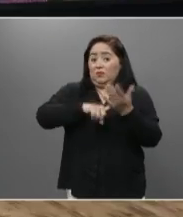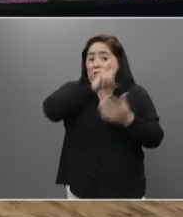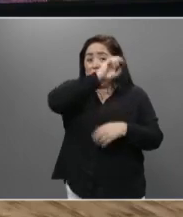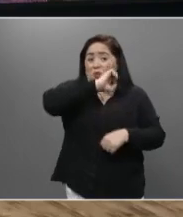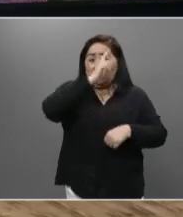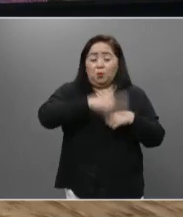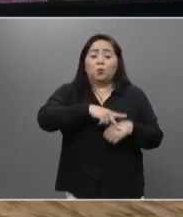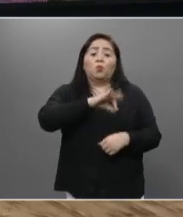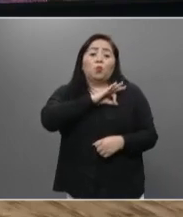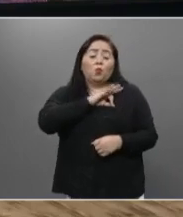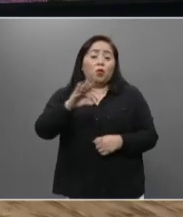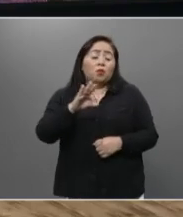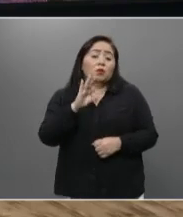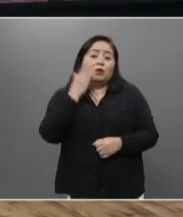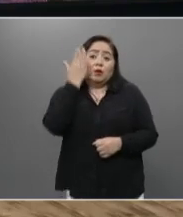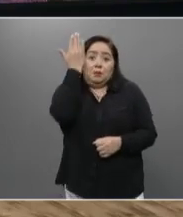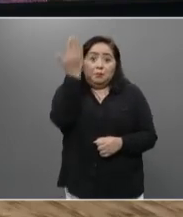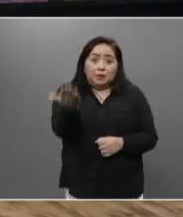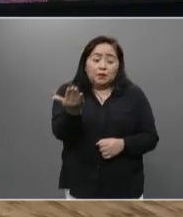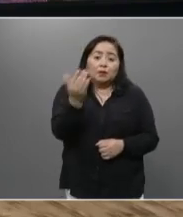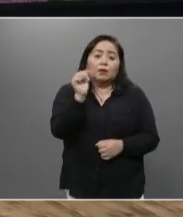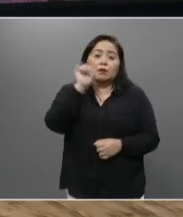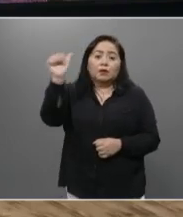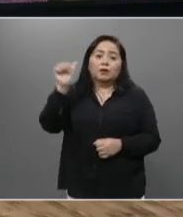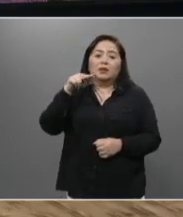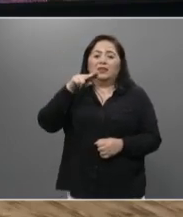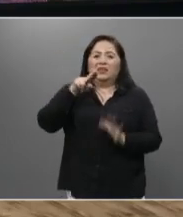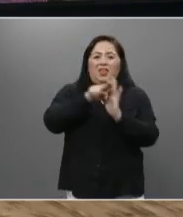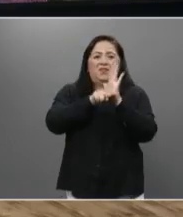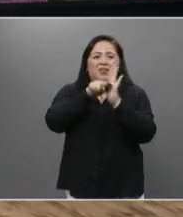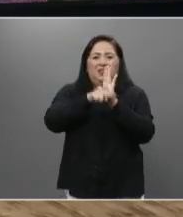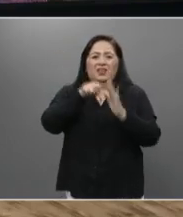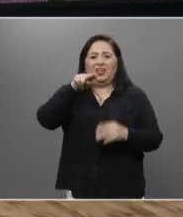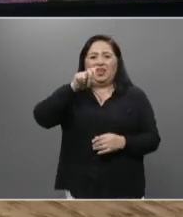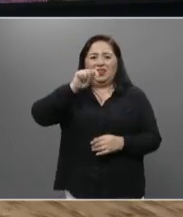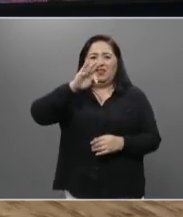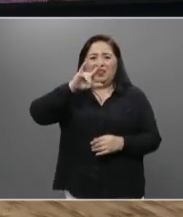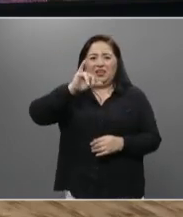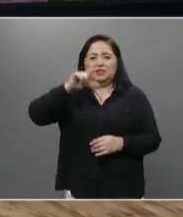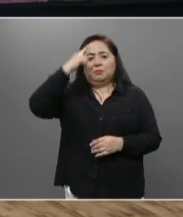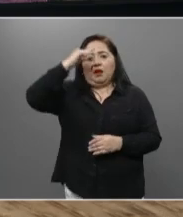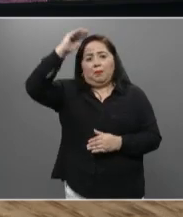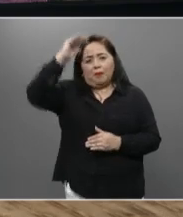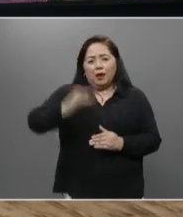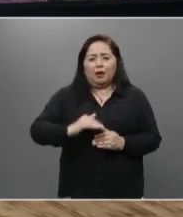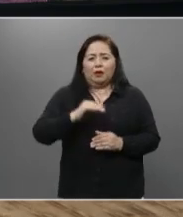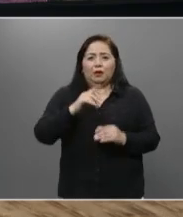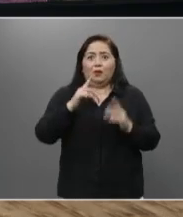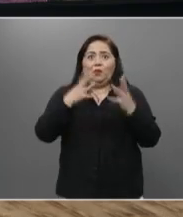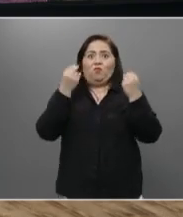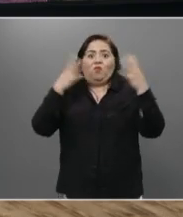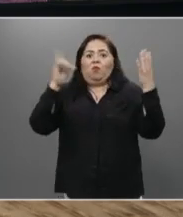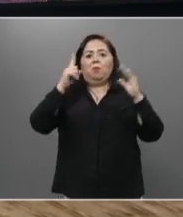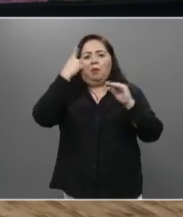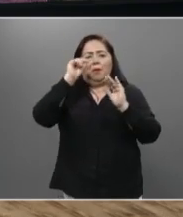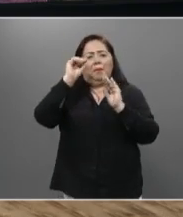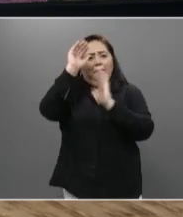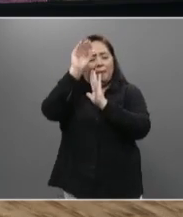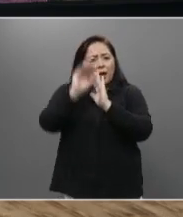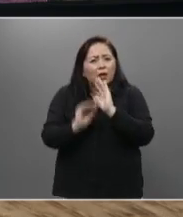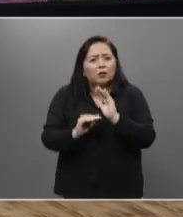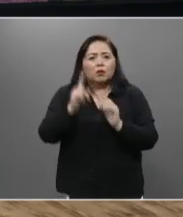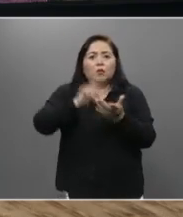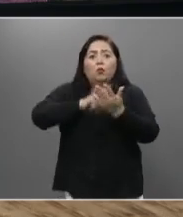Europa es muy probable que le pida a Netflix transmitir en baja resolución o en una resolución menor